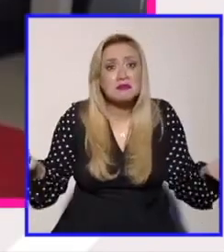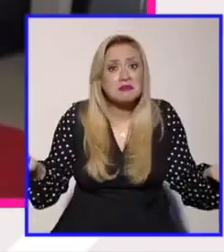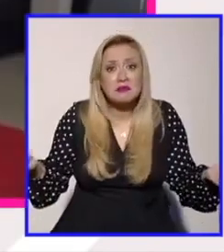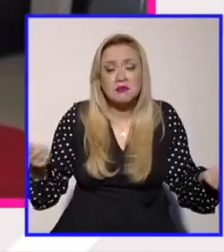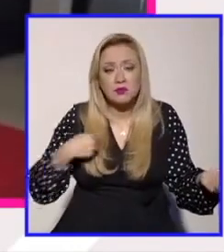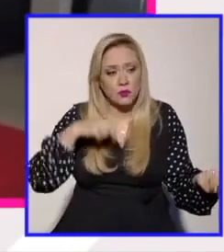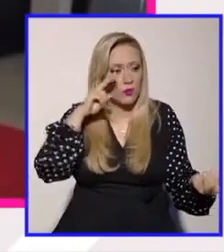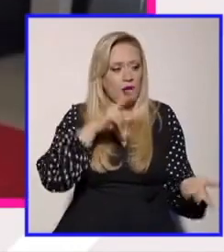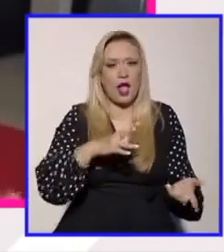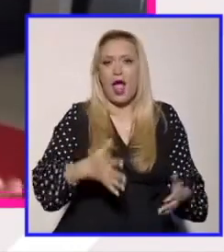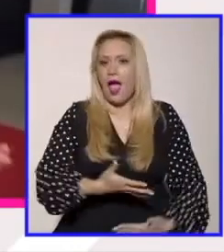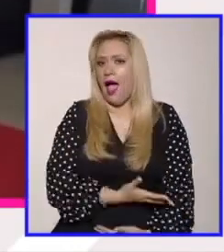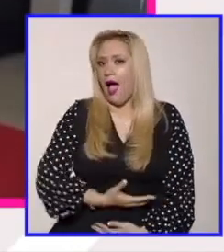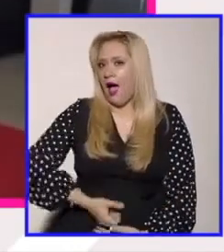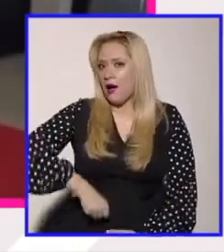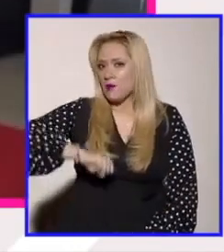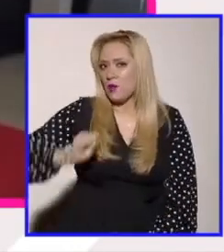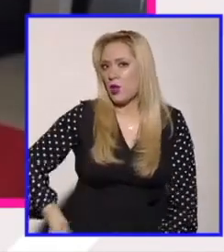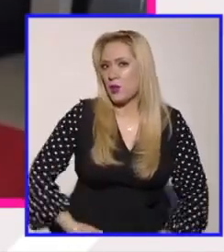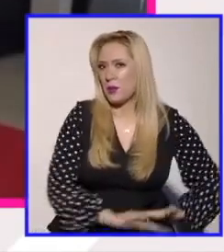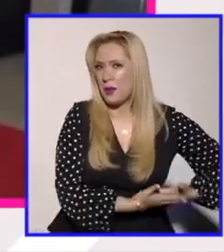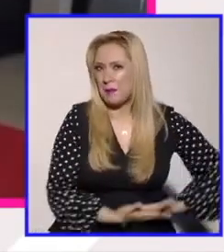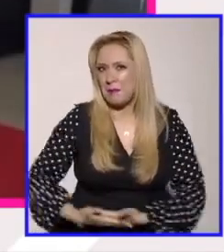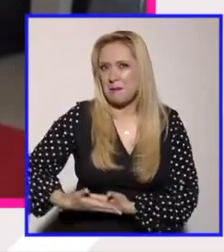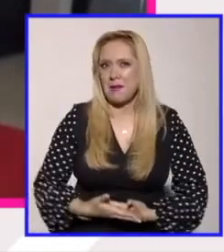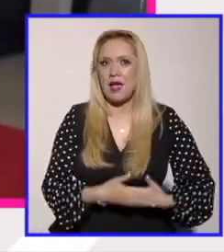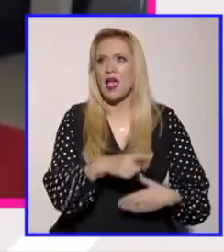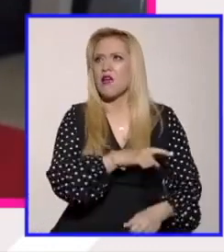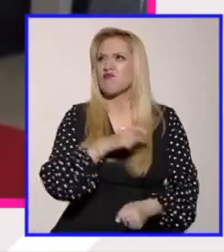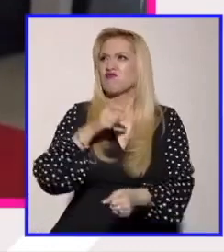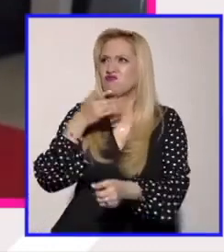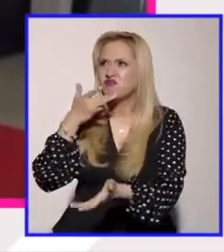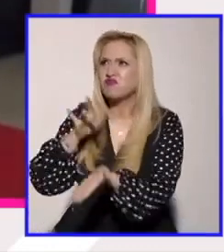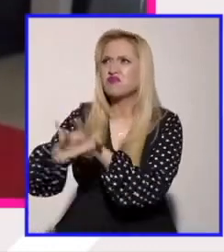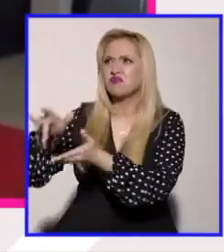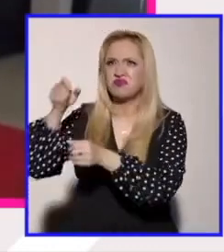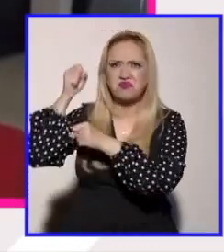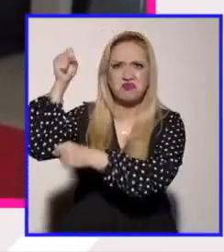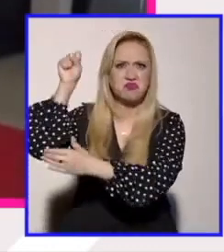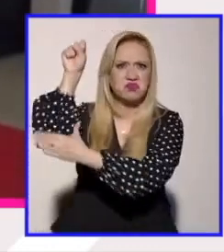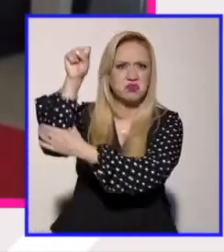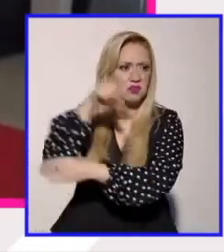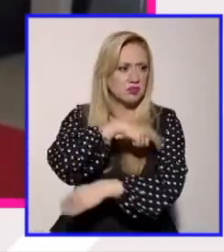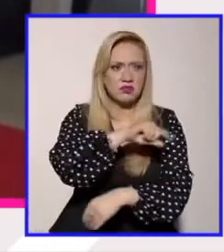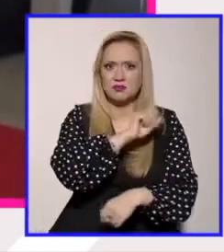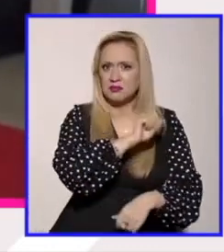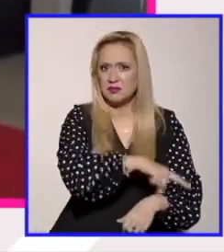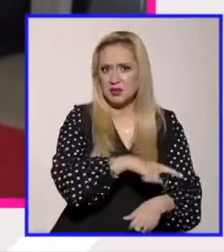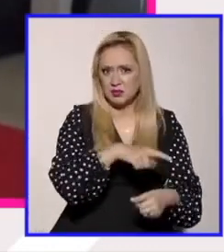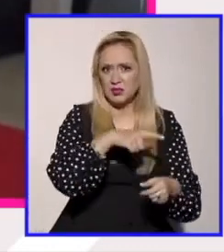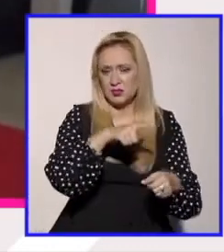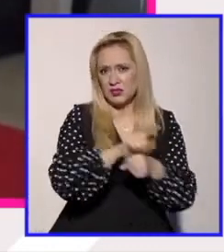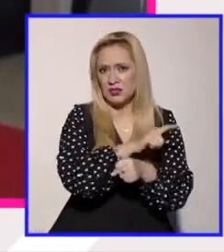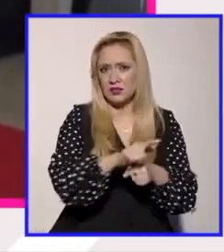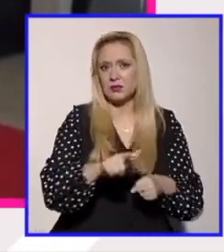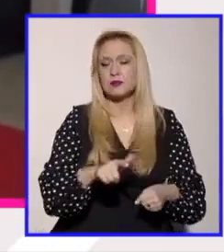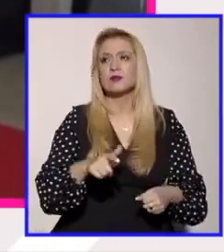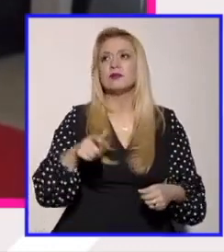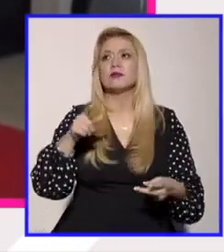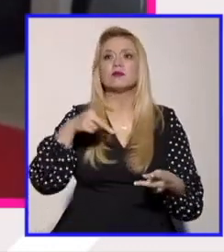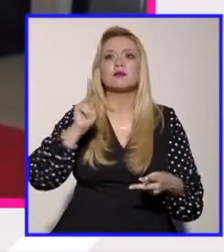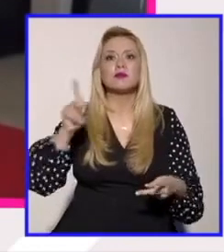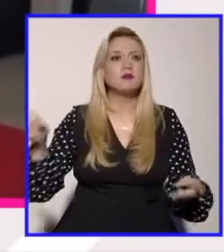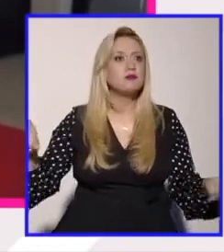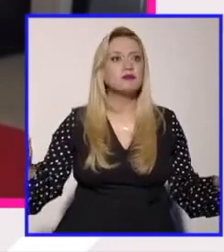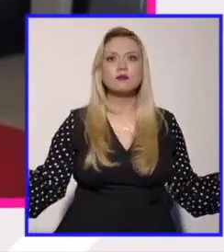espenalización del aborto porque menciona gente trans he visto que mucha gente comunica y diga que ya no quiere ser feminista porque no se quiere alinear con ellas lo cual